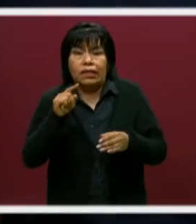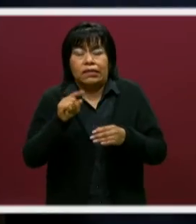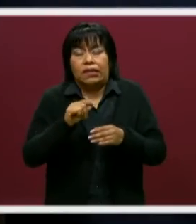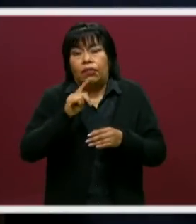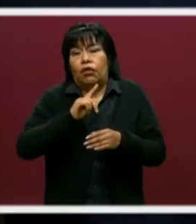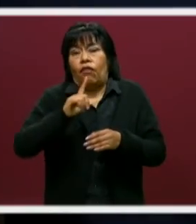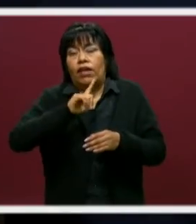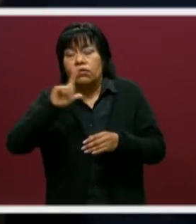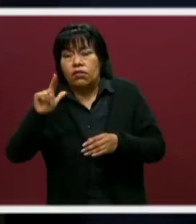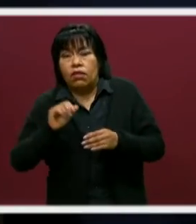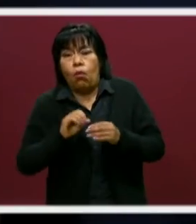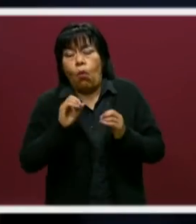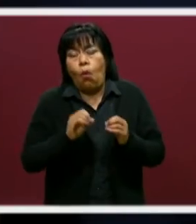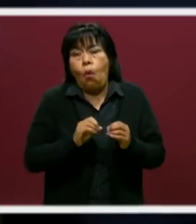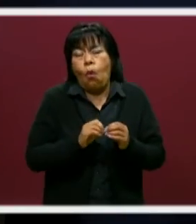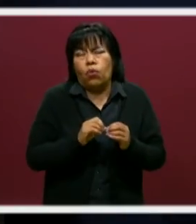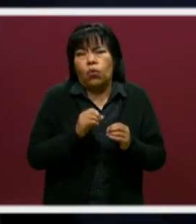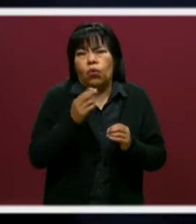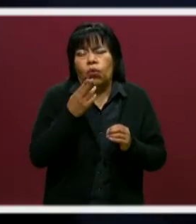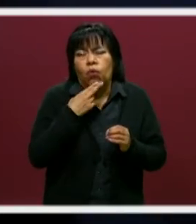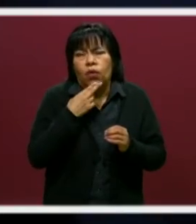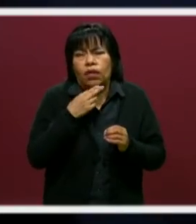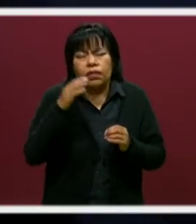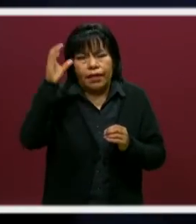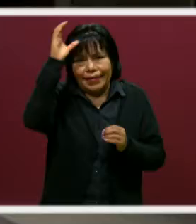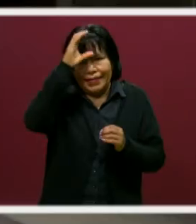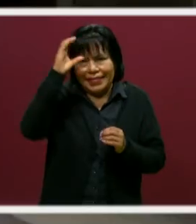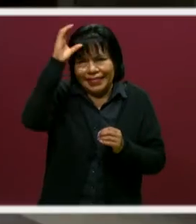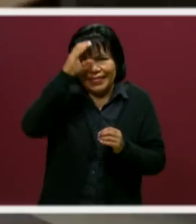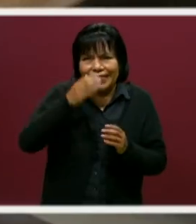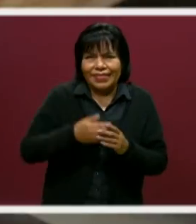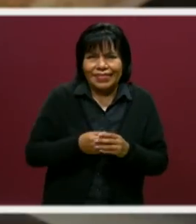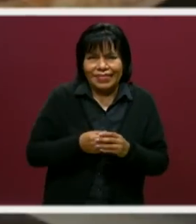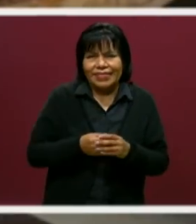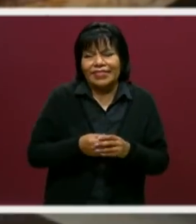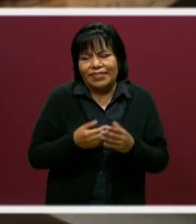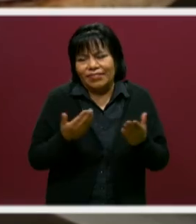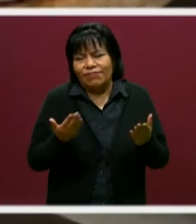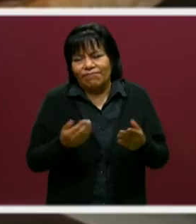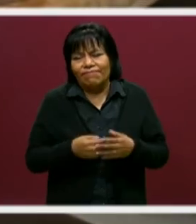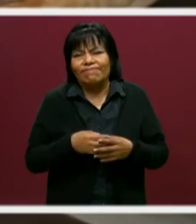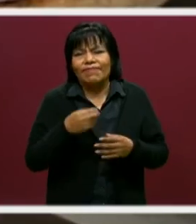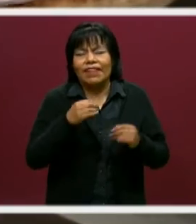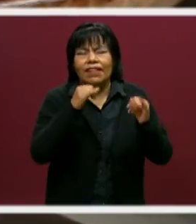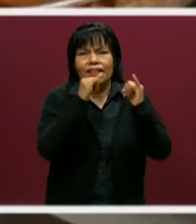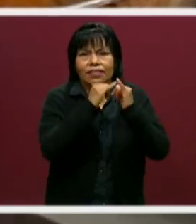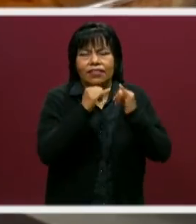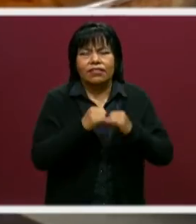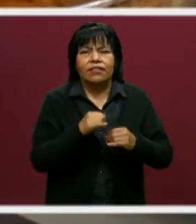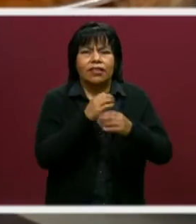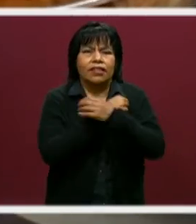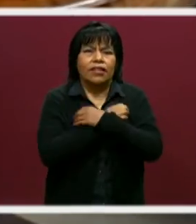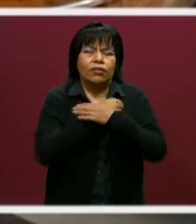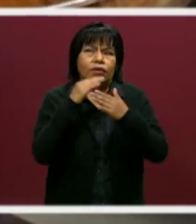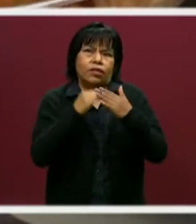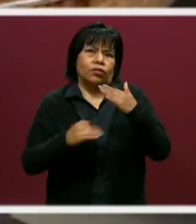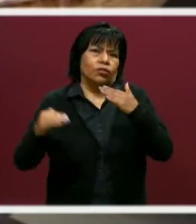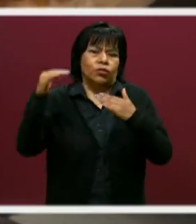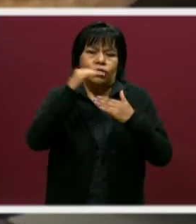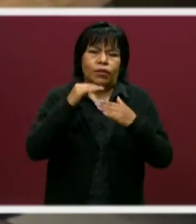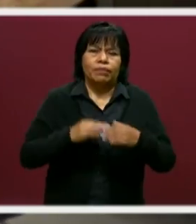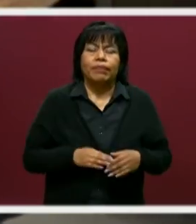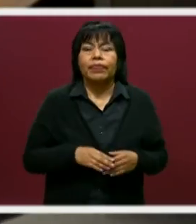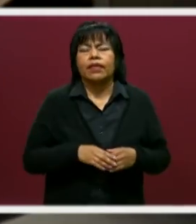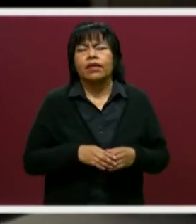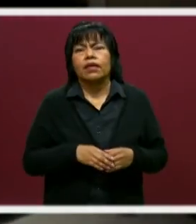profesionalización, de utilizando la ciencia que aprendes en la universidad? Claro. En la institución de educación superior. Así es. Y en la cuestión